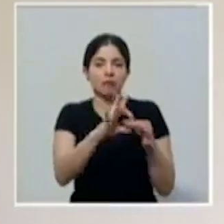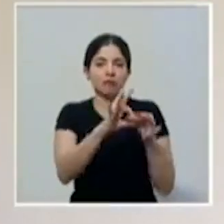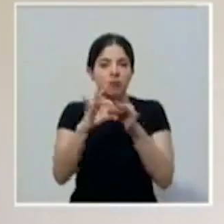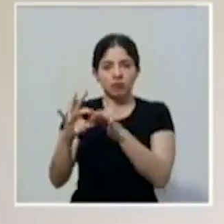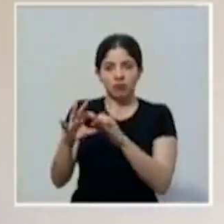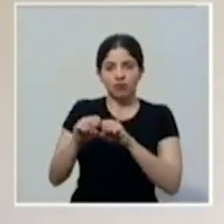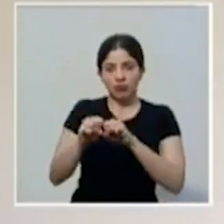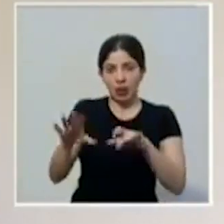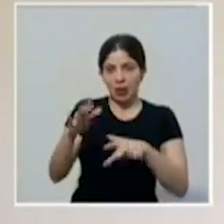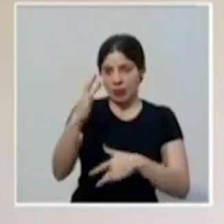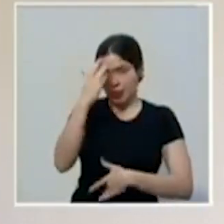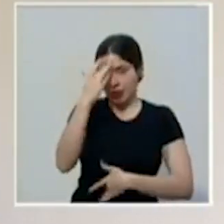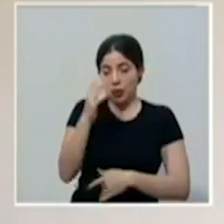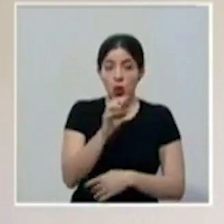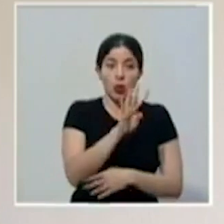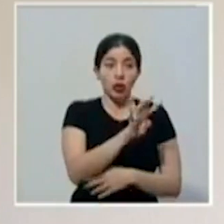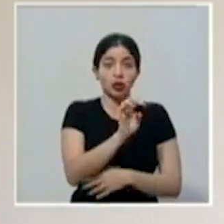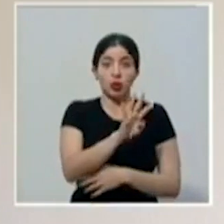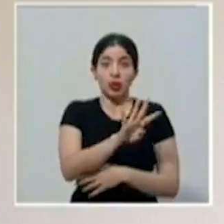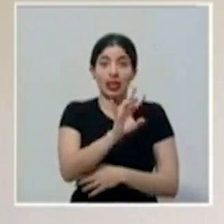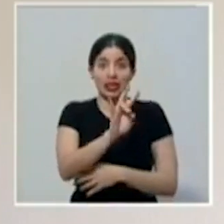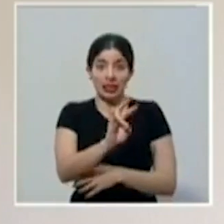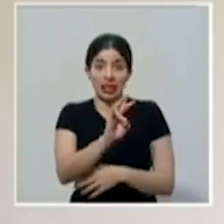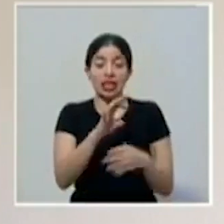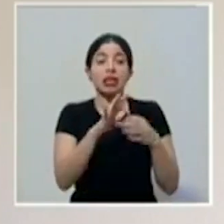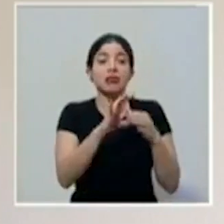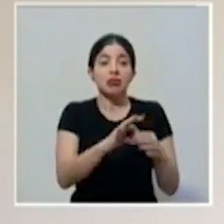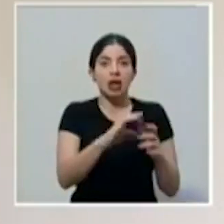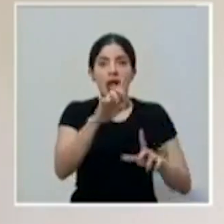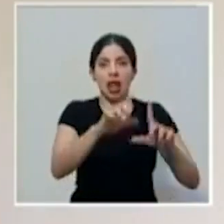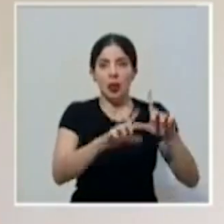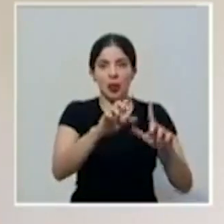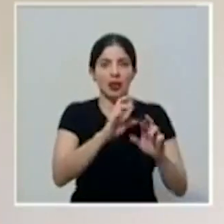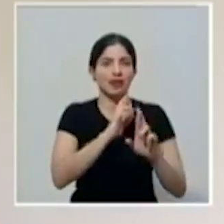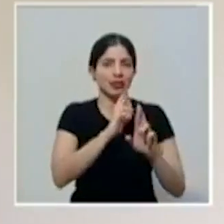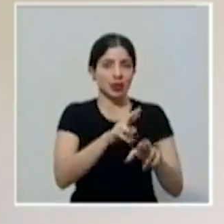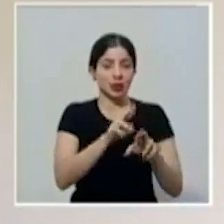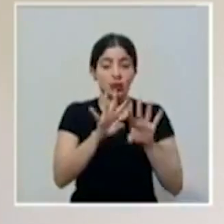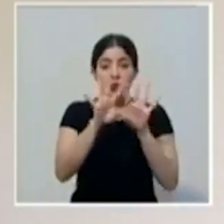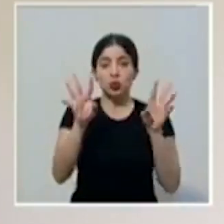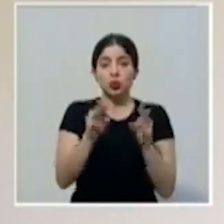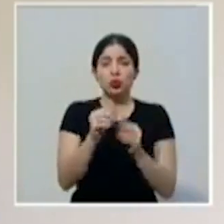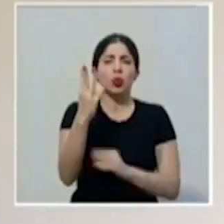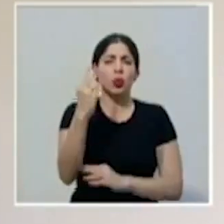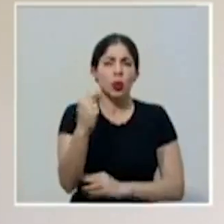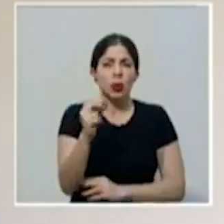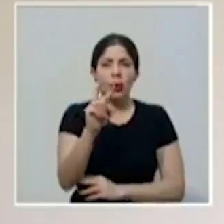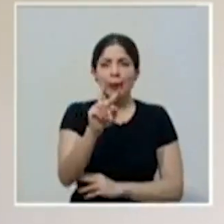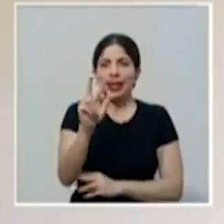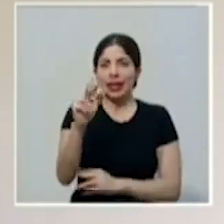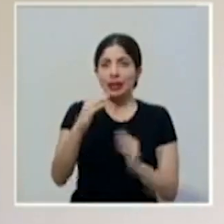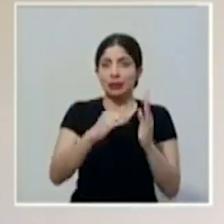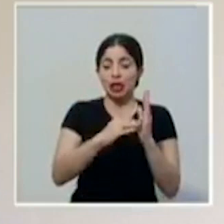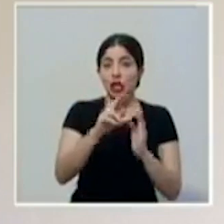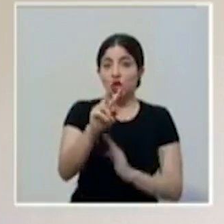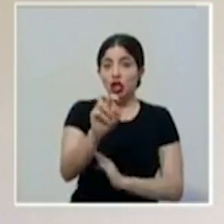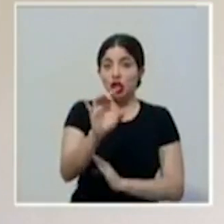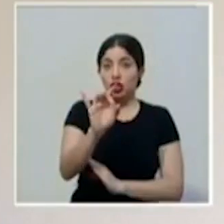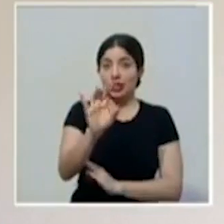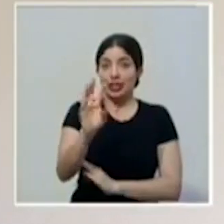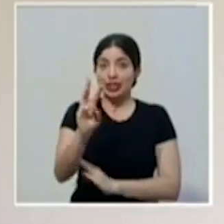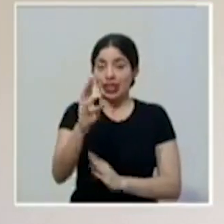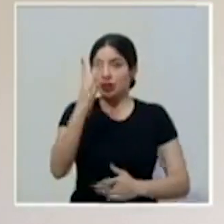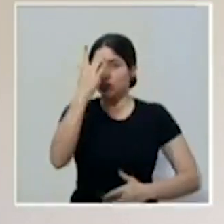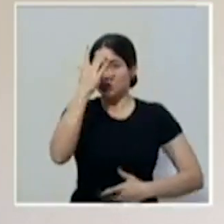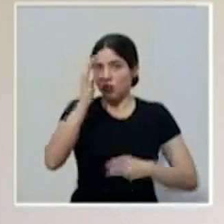epidemiológico y 447 son por laboratorio, para un total de 23,286